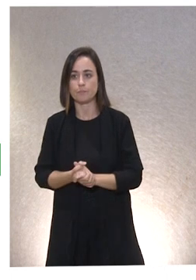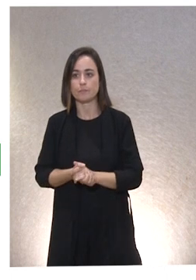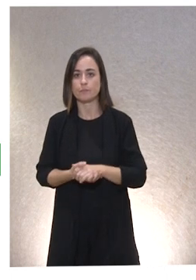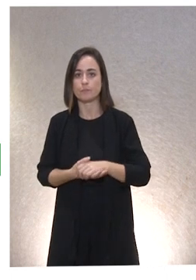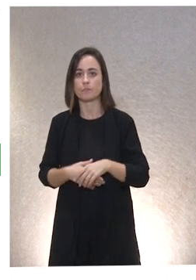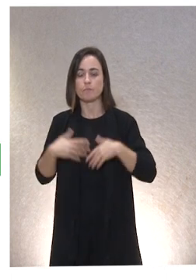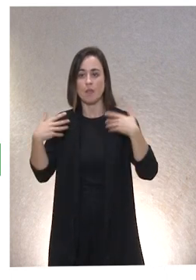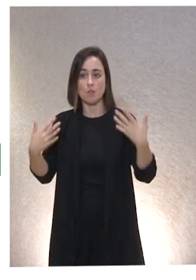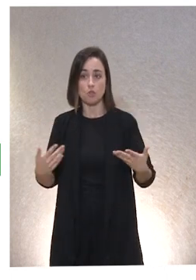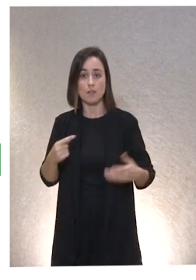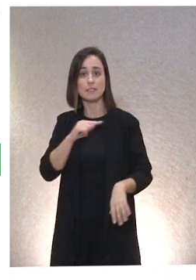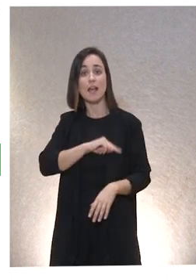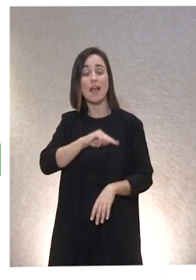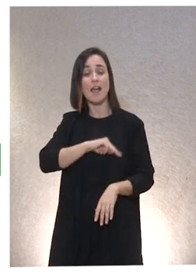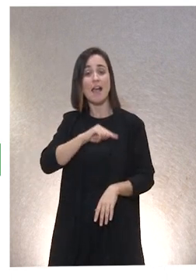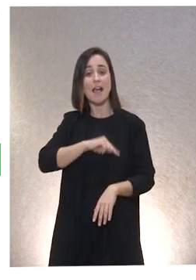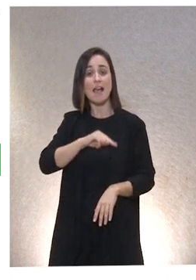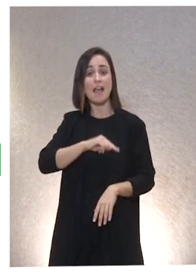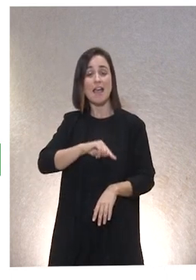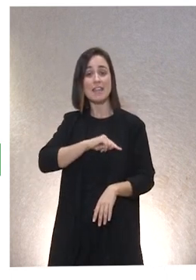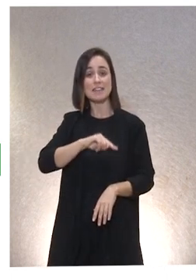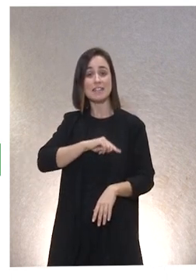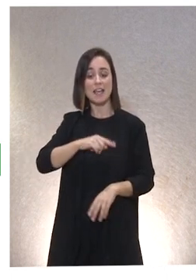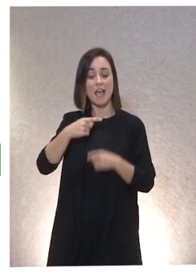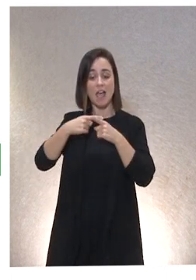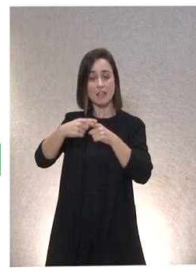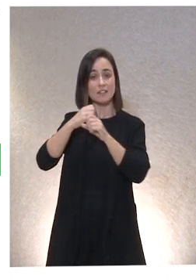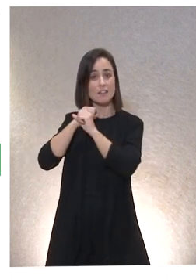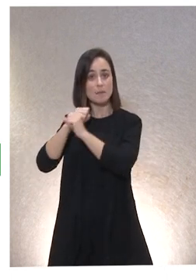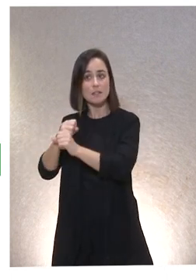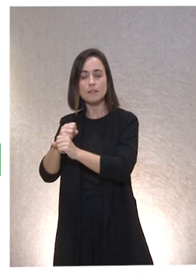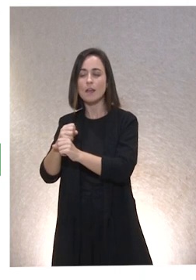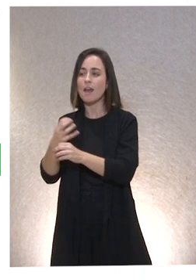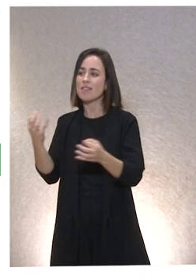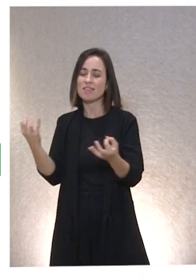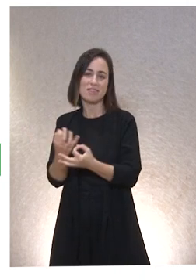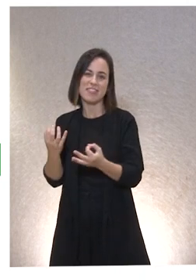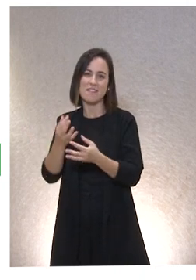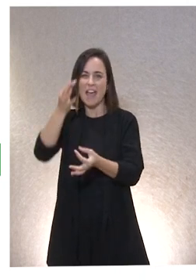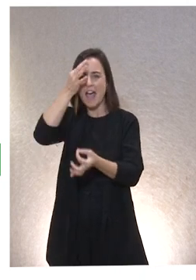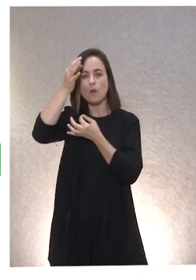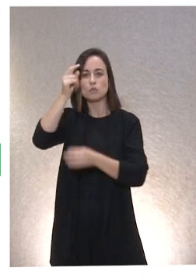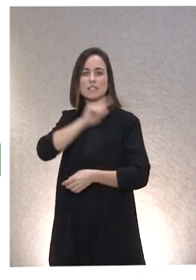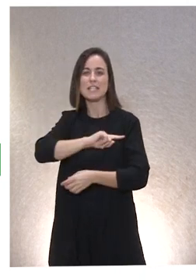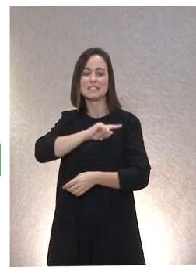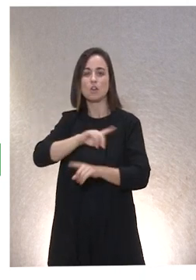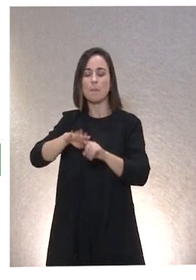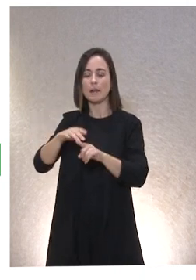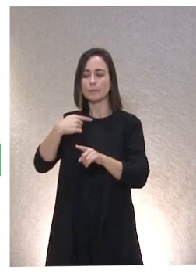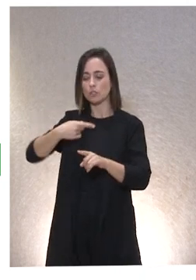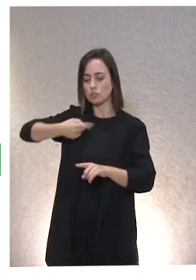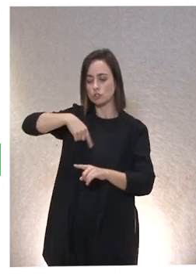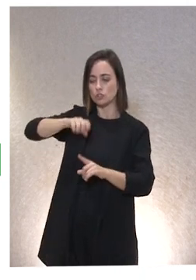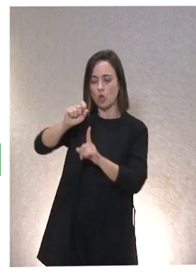concretamente, la ética de la interdependencia, primero, reclama ajustes éticos en torno a la percepción de la dependencia,